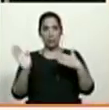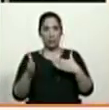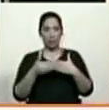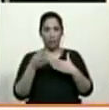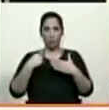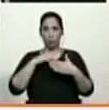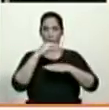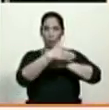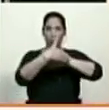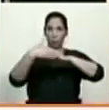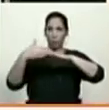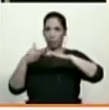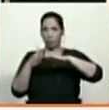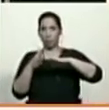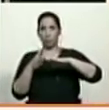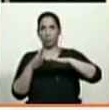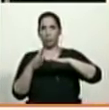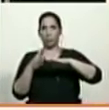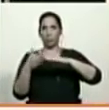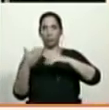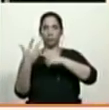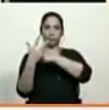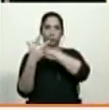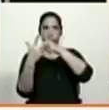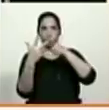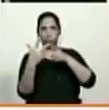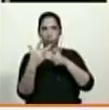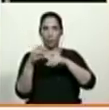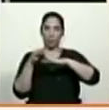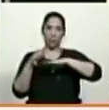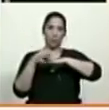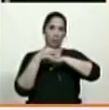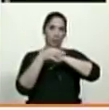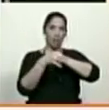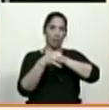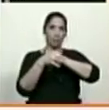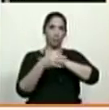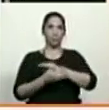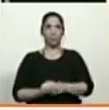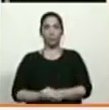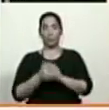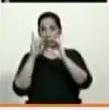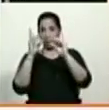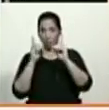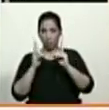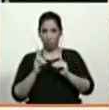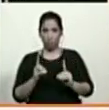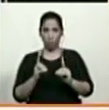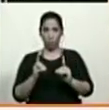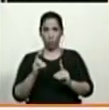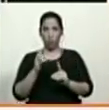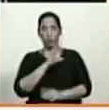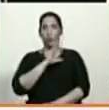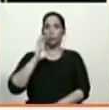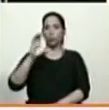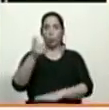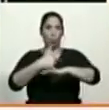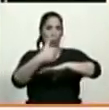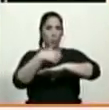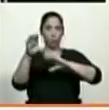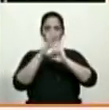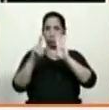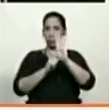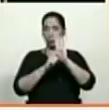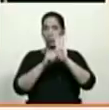fronteras hacia esas tres islas. Es una decisión soberana del gobierno constitucional y